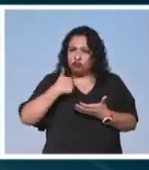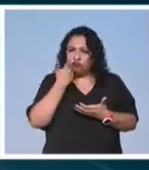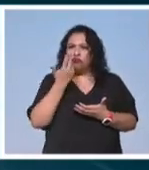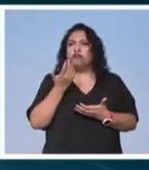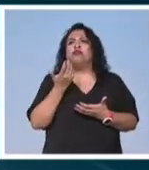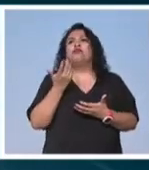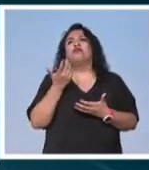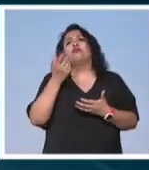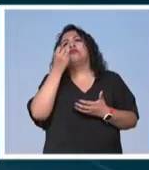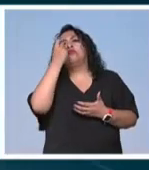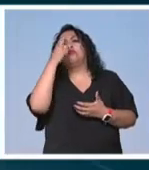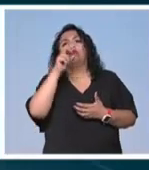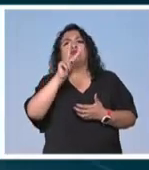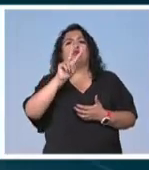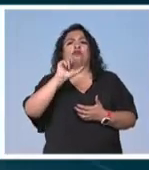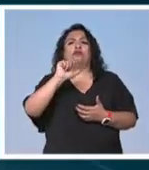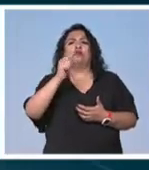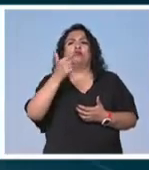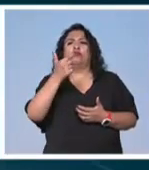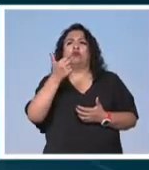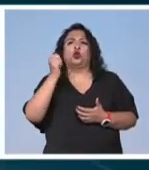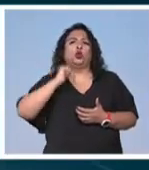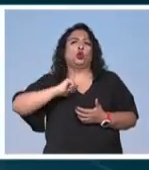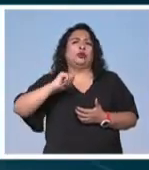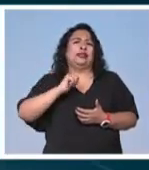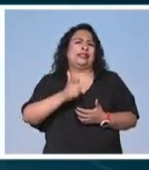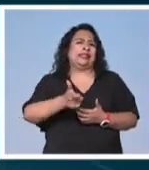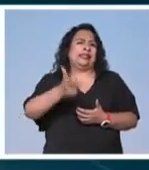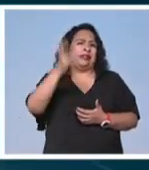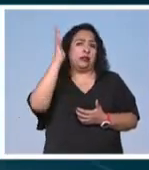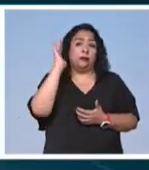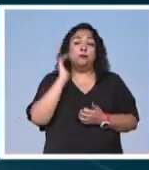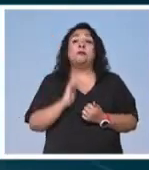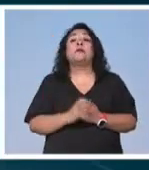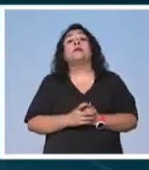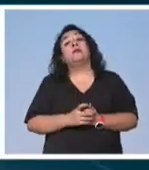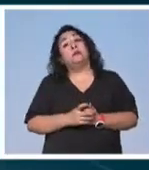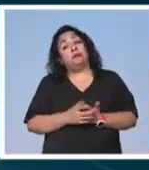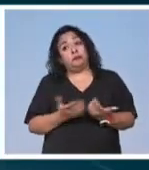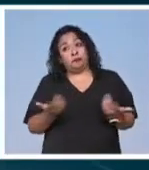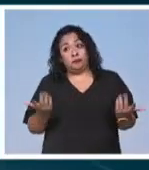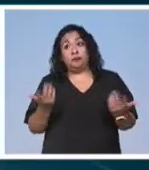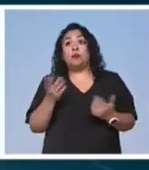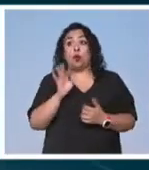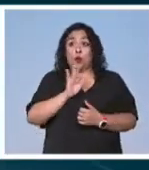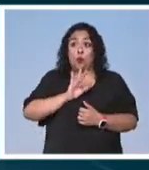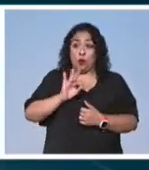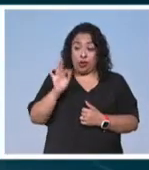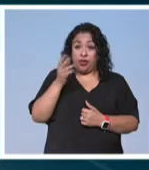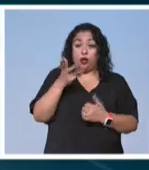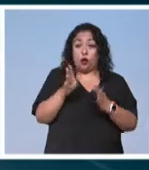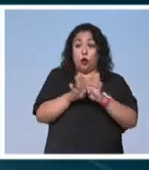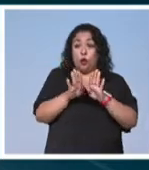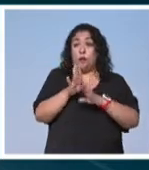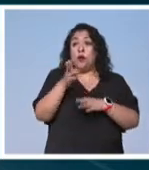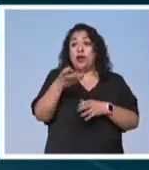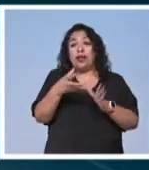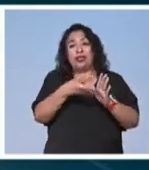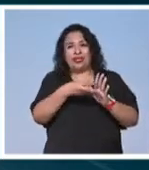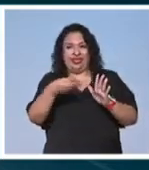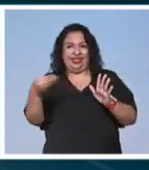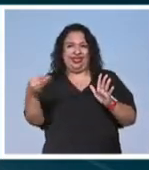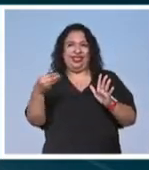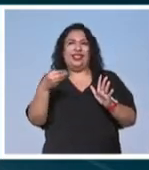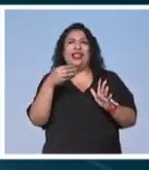autores como Van Gogh, que es primitivo, es carísimo, ¿no? Entonces, bueno, pues, el hacerlo posible mediante estas reproducciones